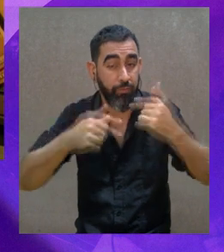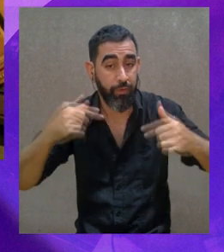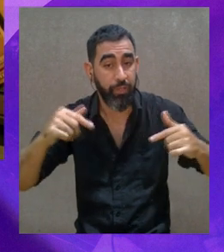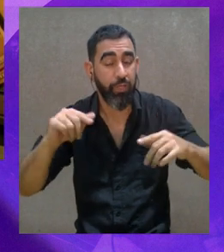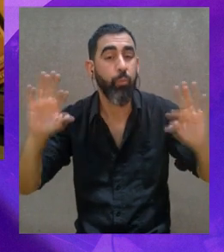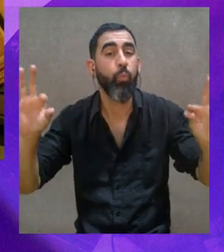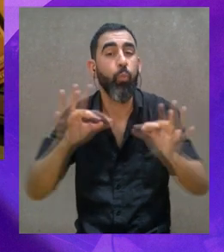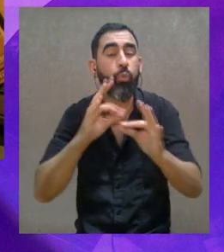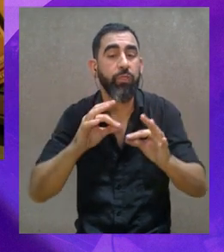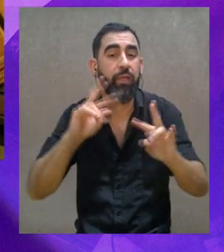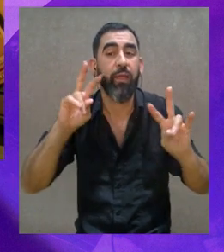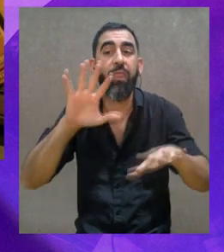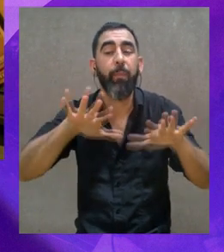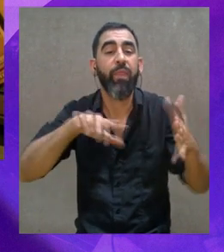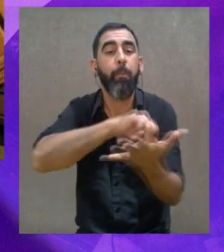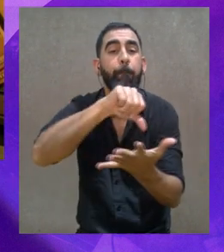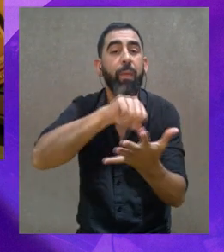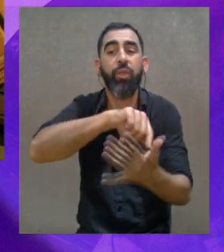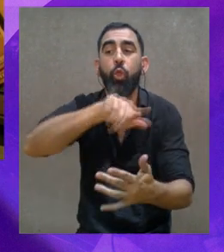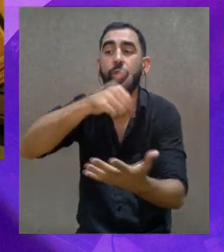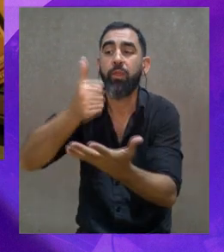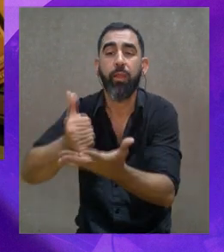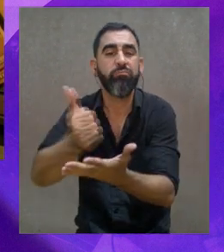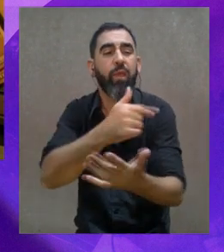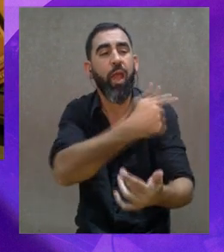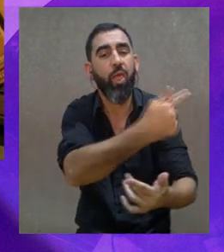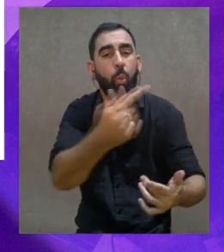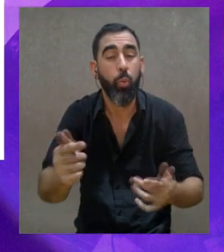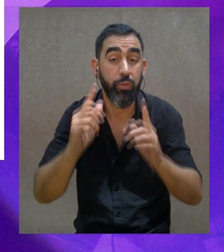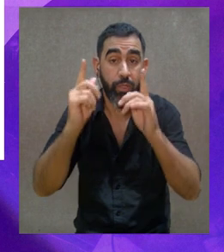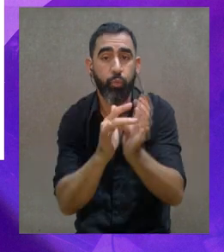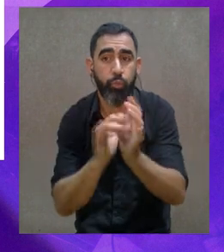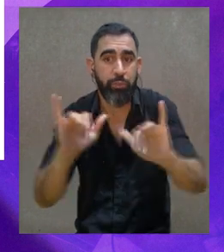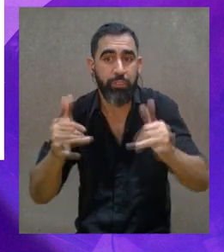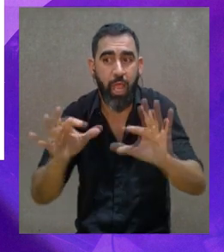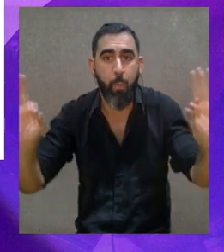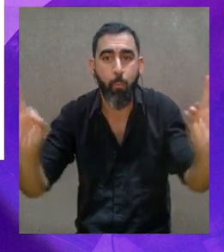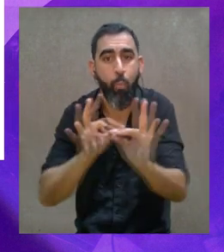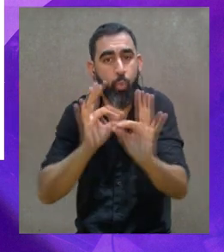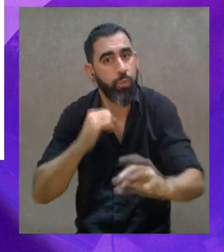seres humanos? ¿Cómo nos transforma la música? ¿Esteban?